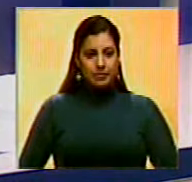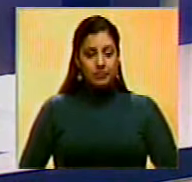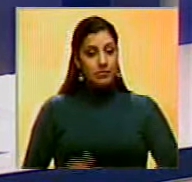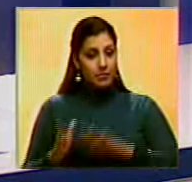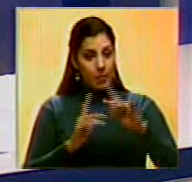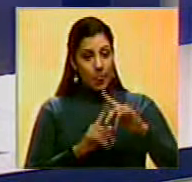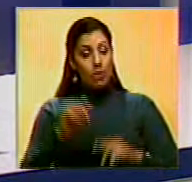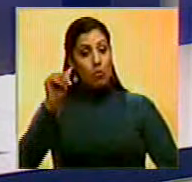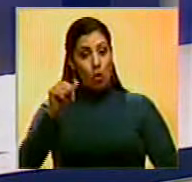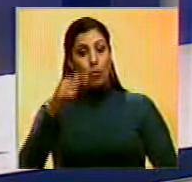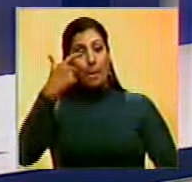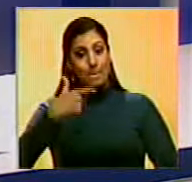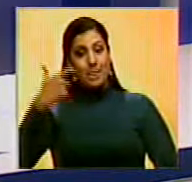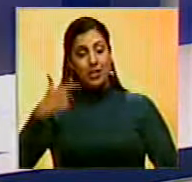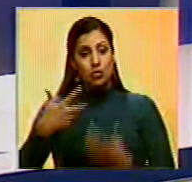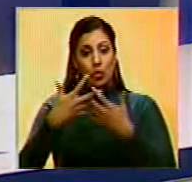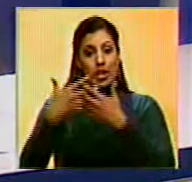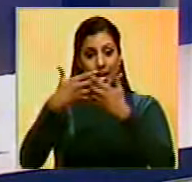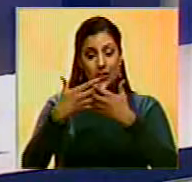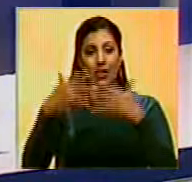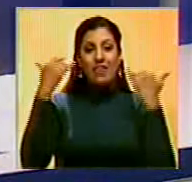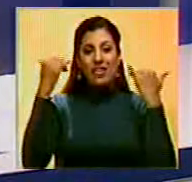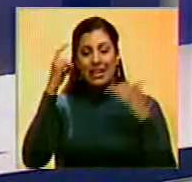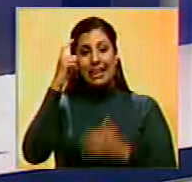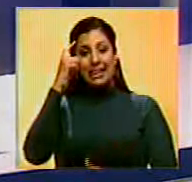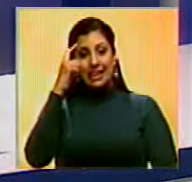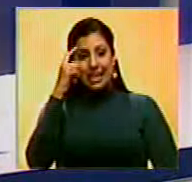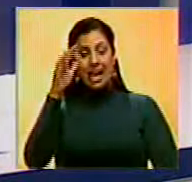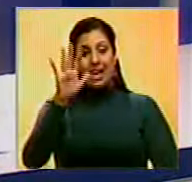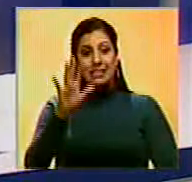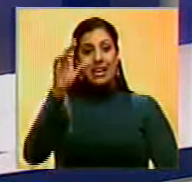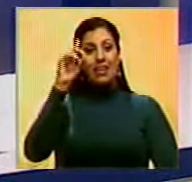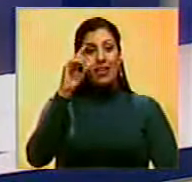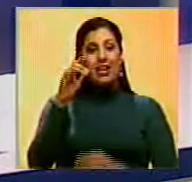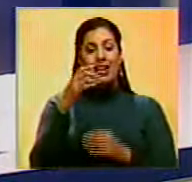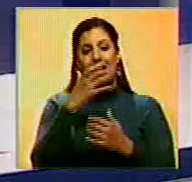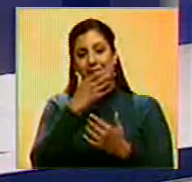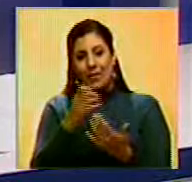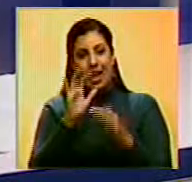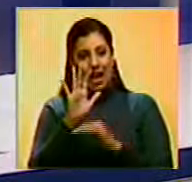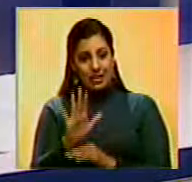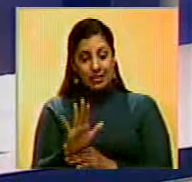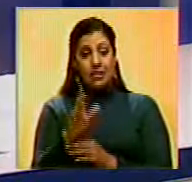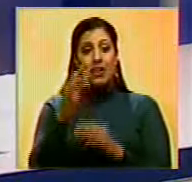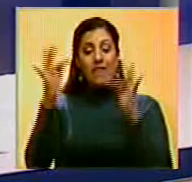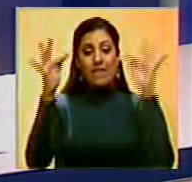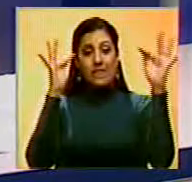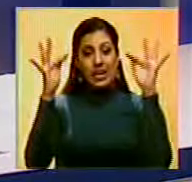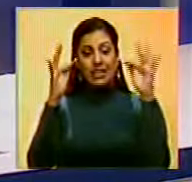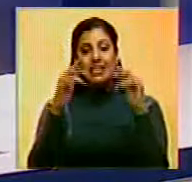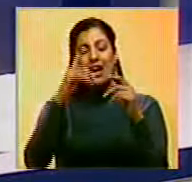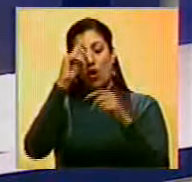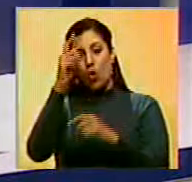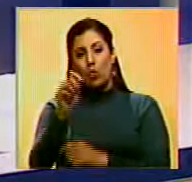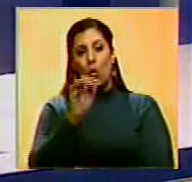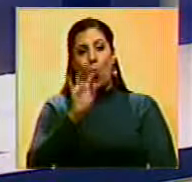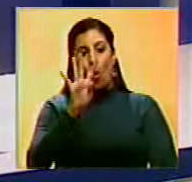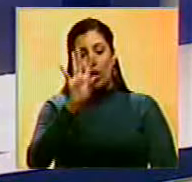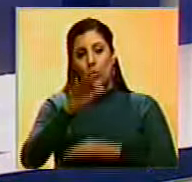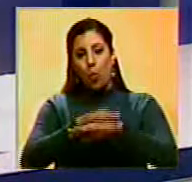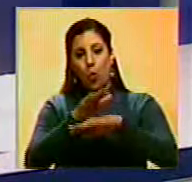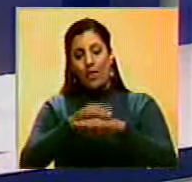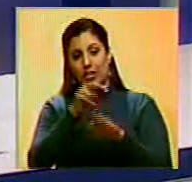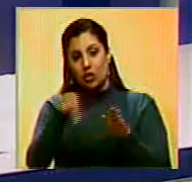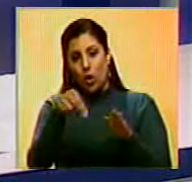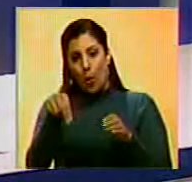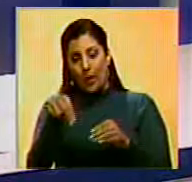Y hoy los ciudadanos estadounidenses celebran el tradicional Día de Acción de Gracias. Esta festividad se conmemora el cuarto jueves de